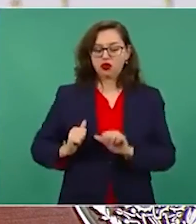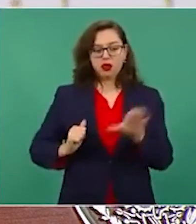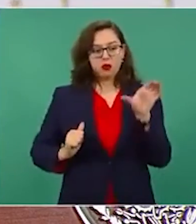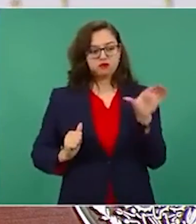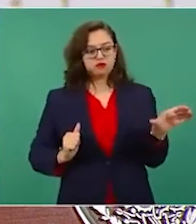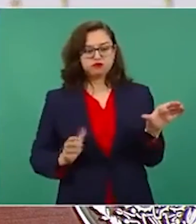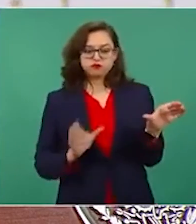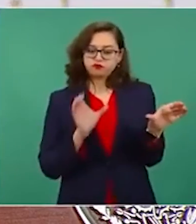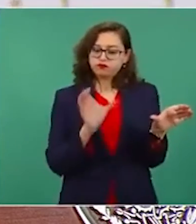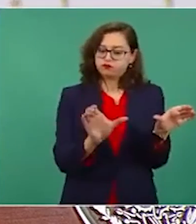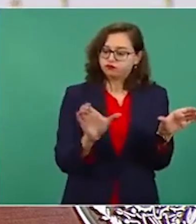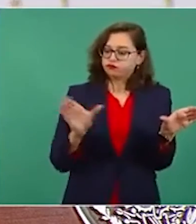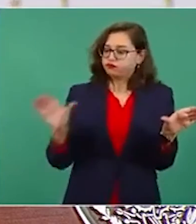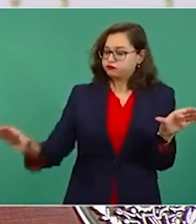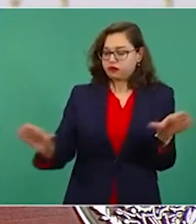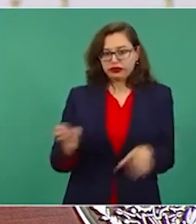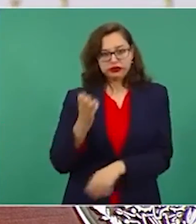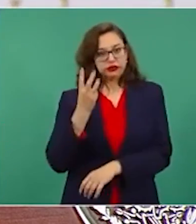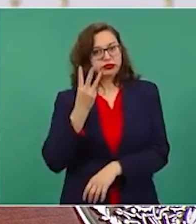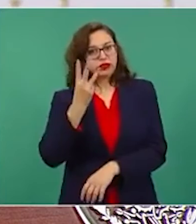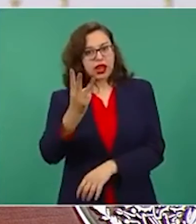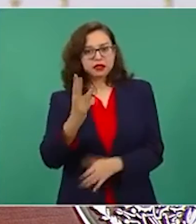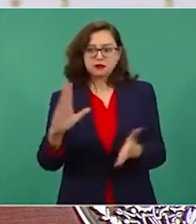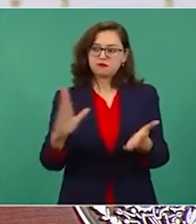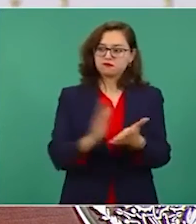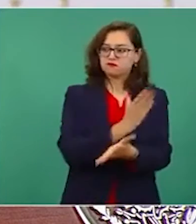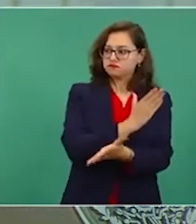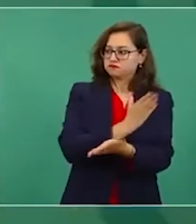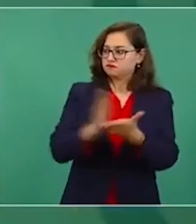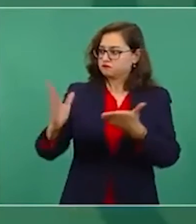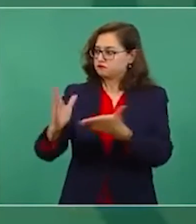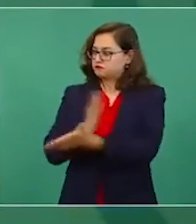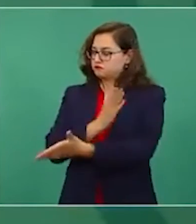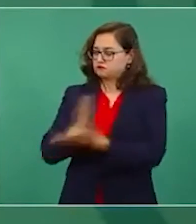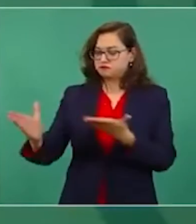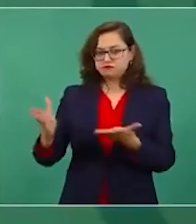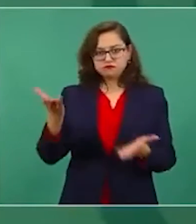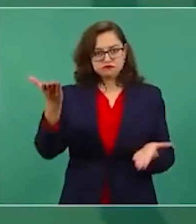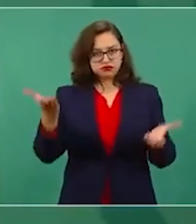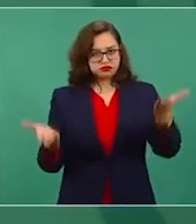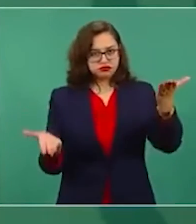los poderes, pero en la práctica, en la realidad,